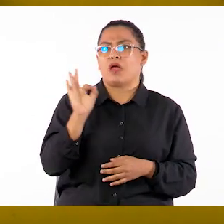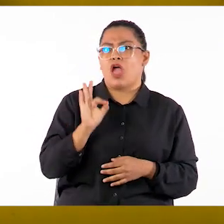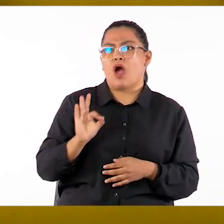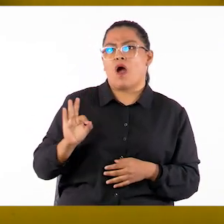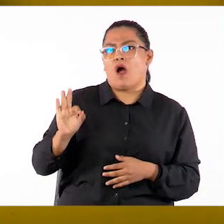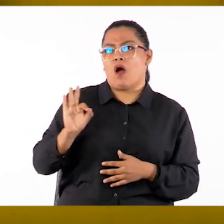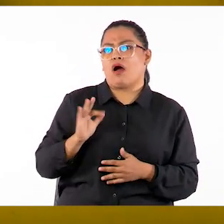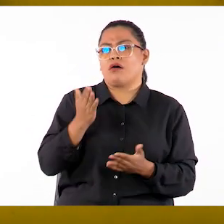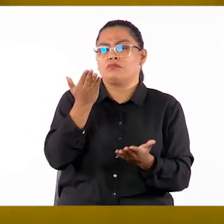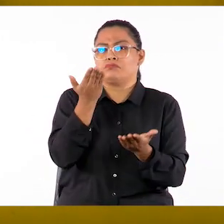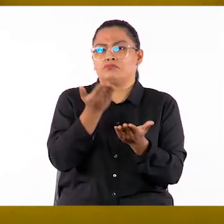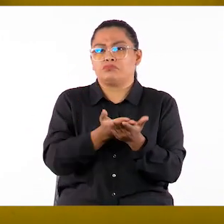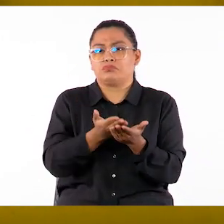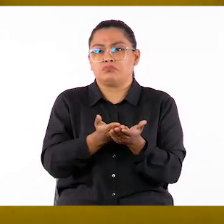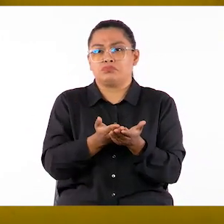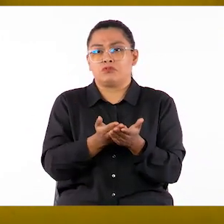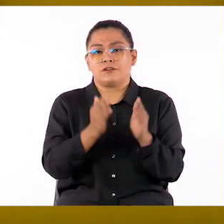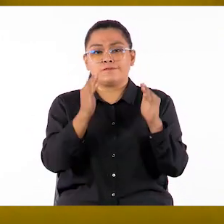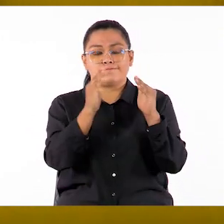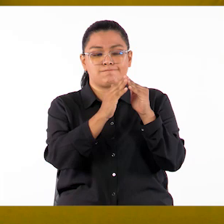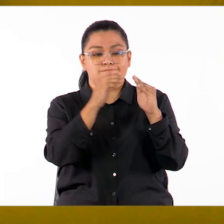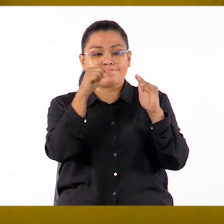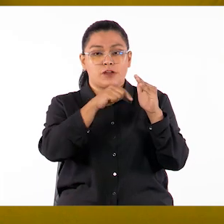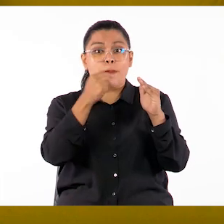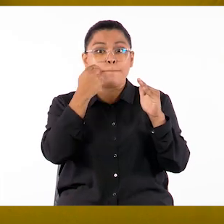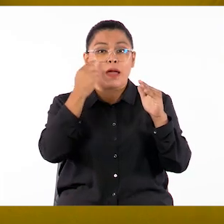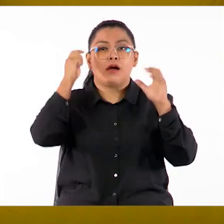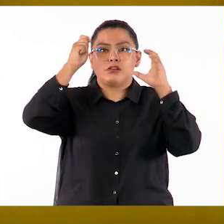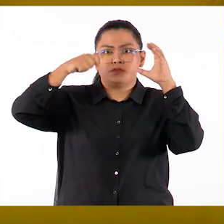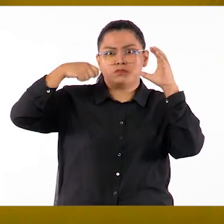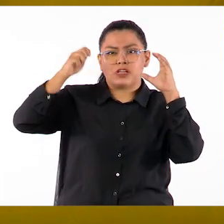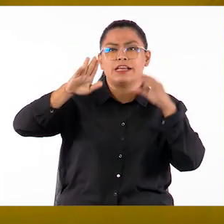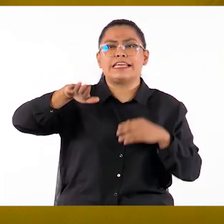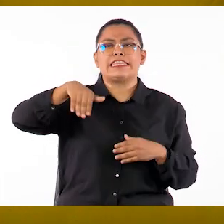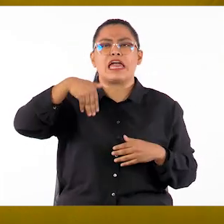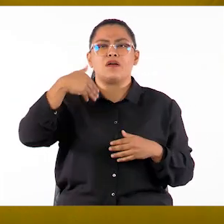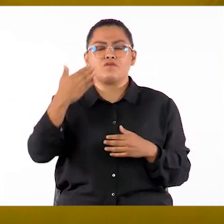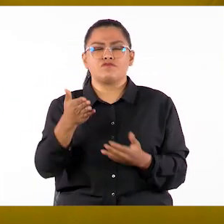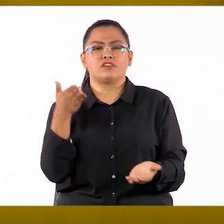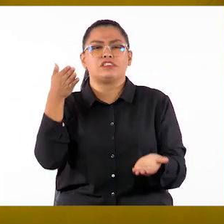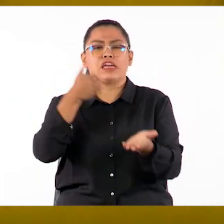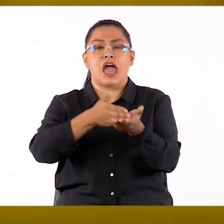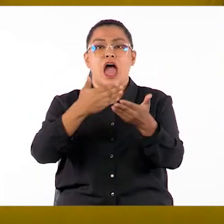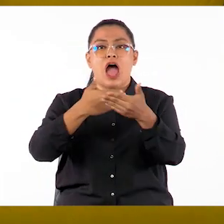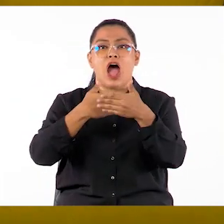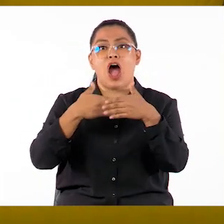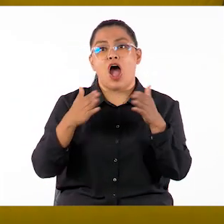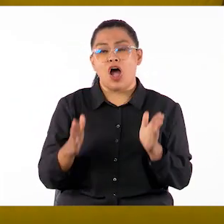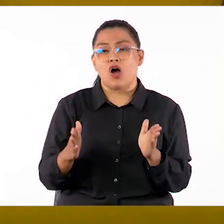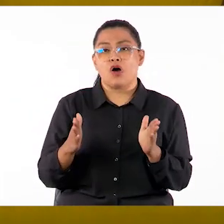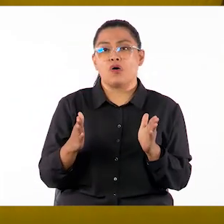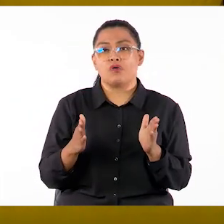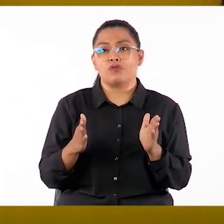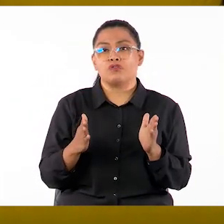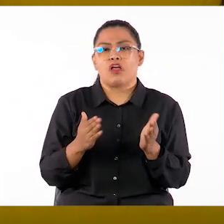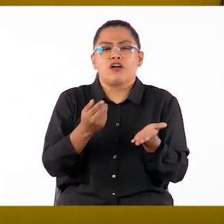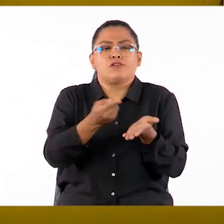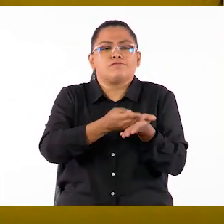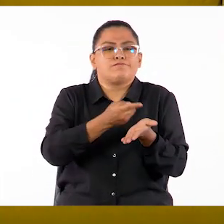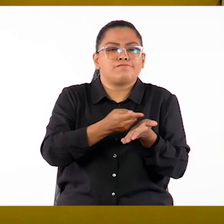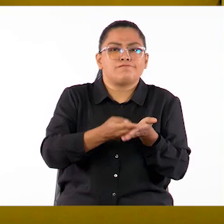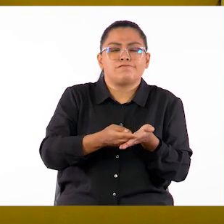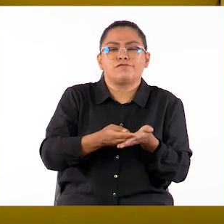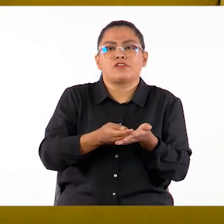proponer que vean la película en sus casas y luego realizamos el encuentro presencial para desarrollar una discusión